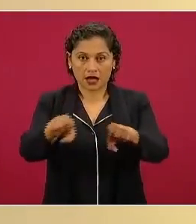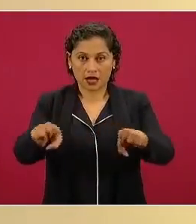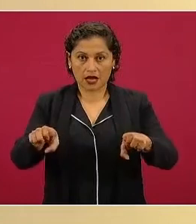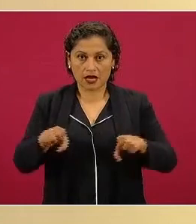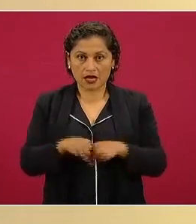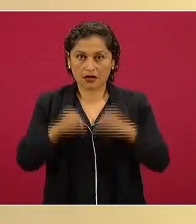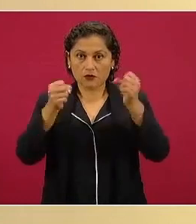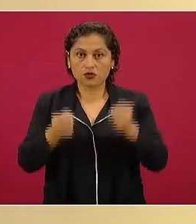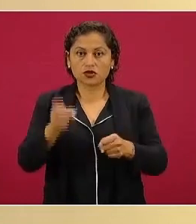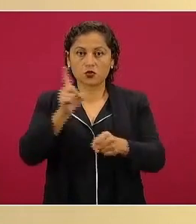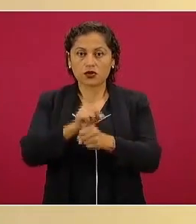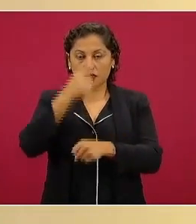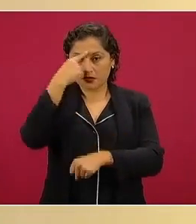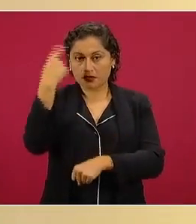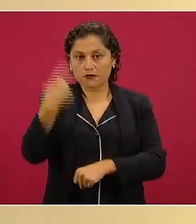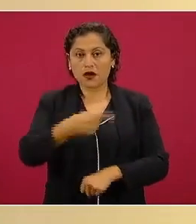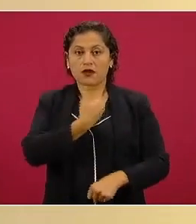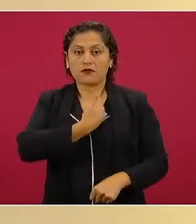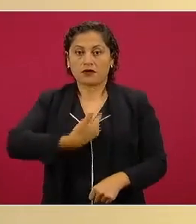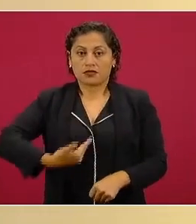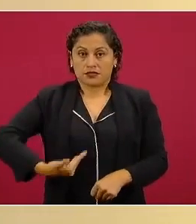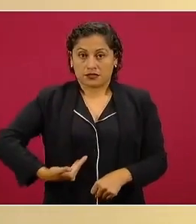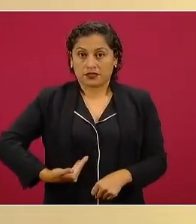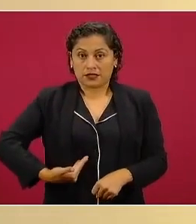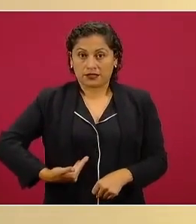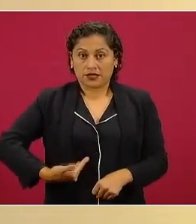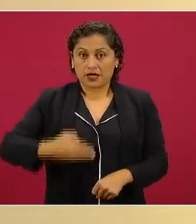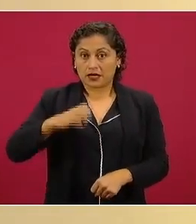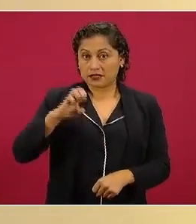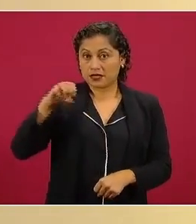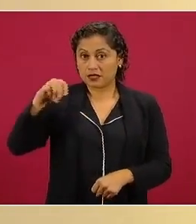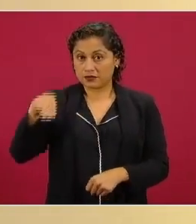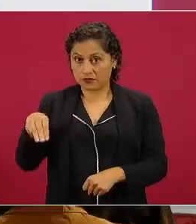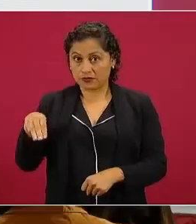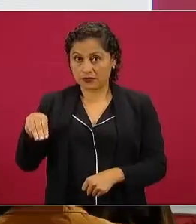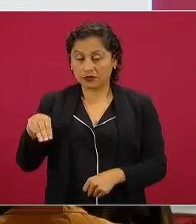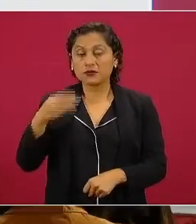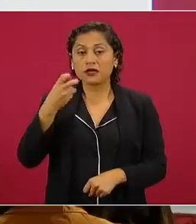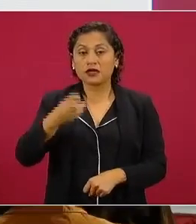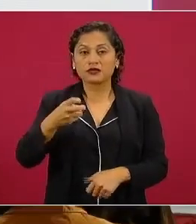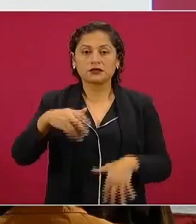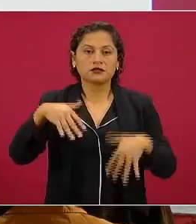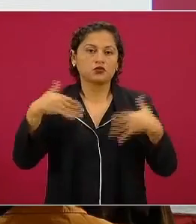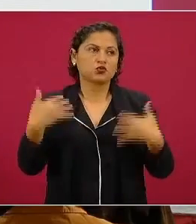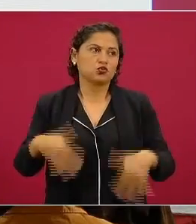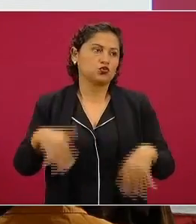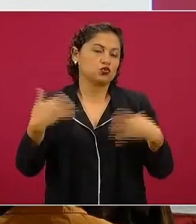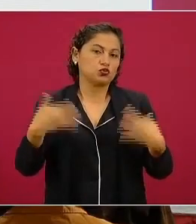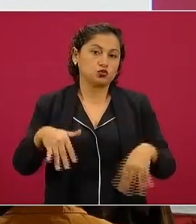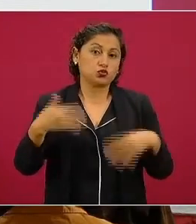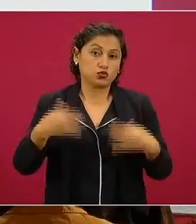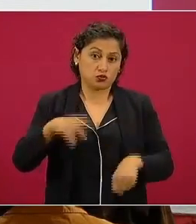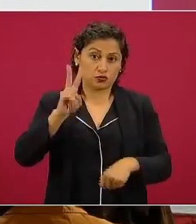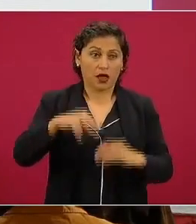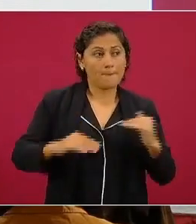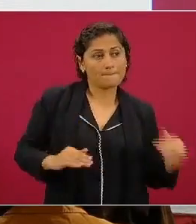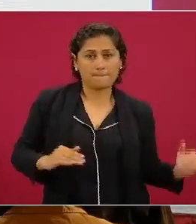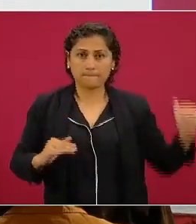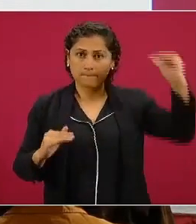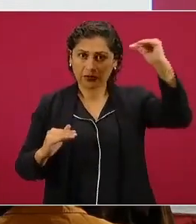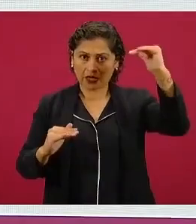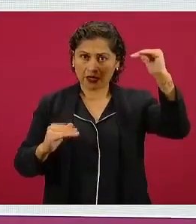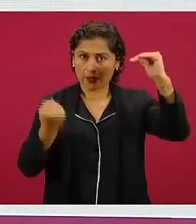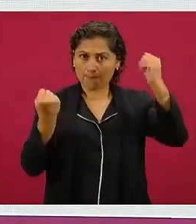que tenía más influencia política que la propia Secretaría de la Defensa